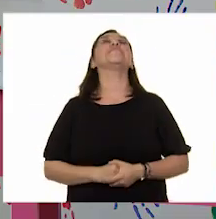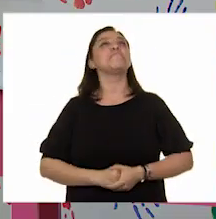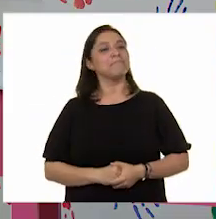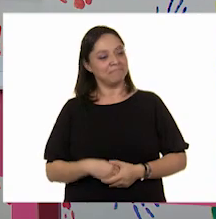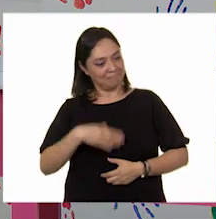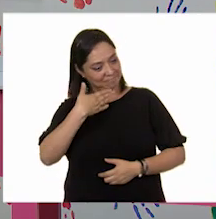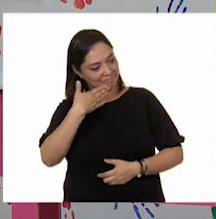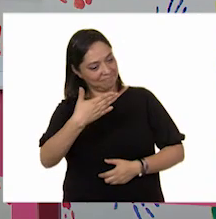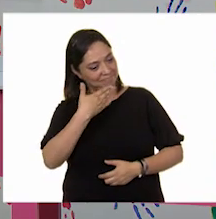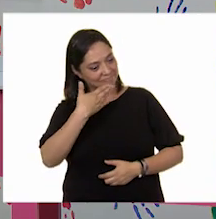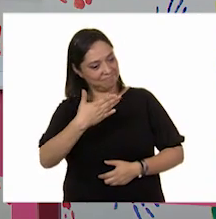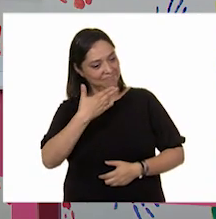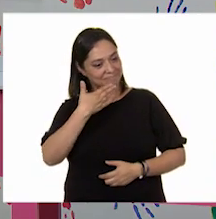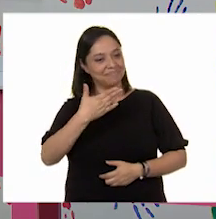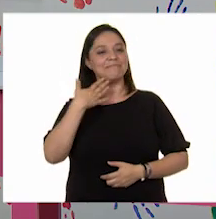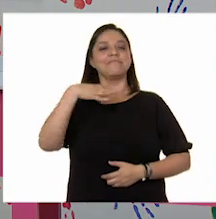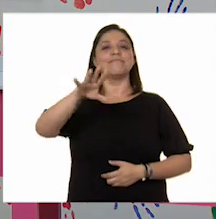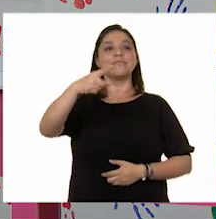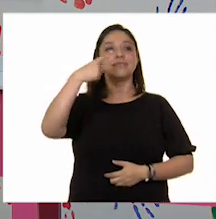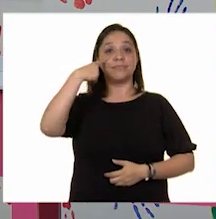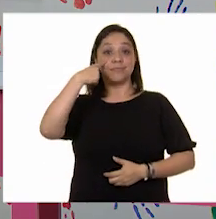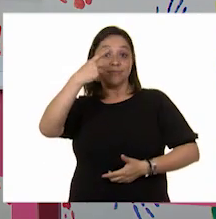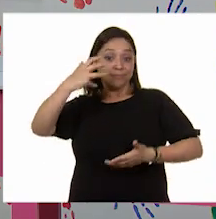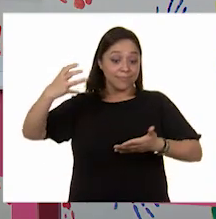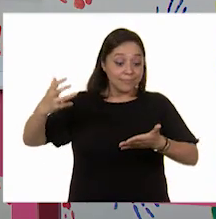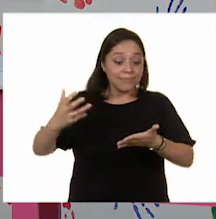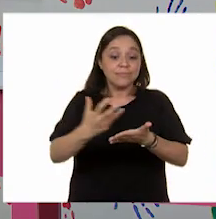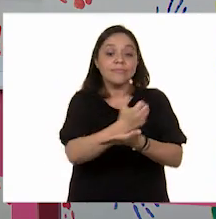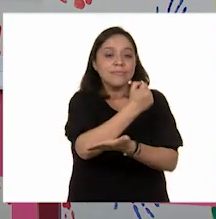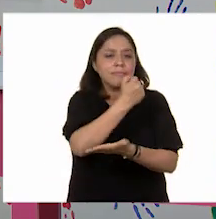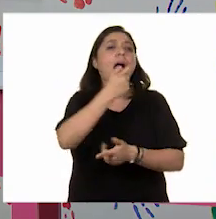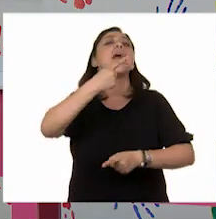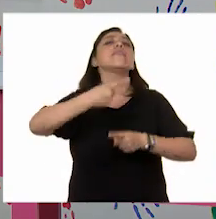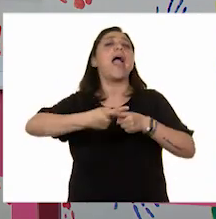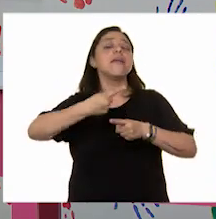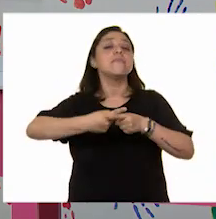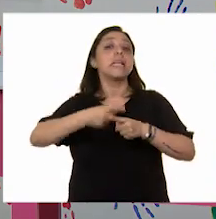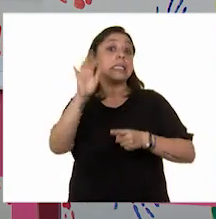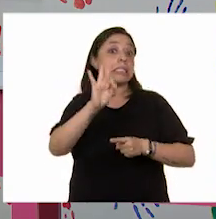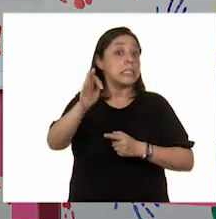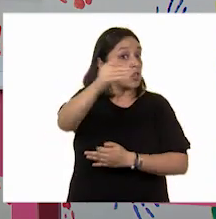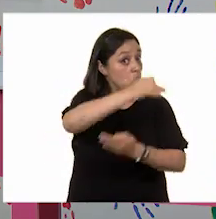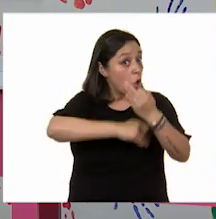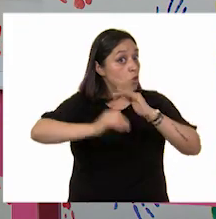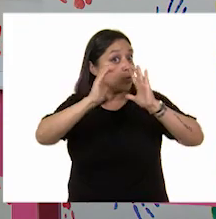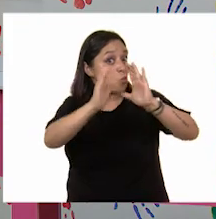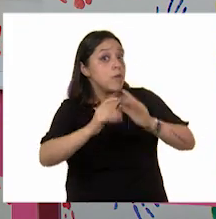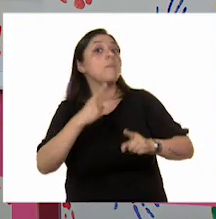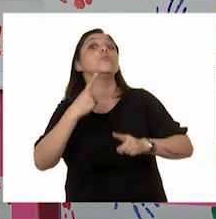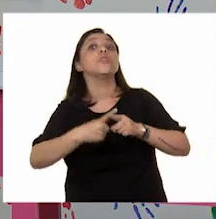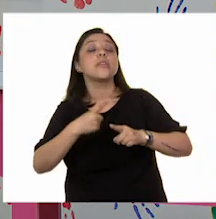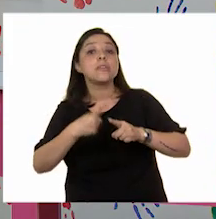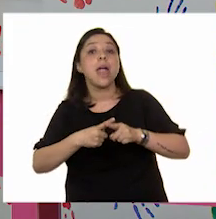¡Excelente! Y la que gana en medio del cuidado de todas y todos ustedes es la tierra. Todas